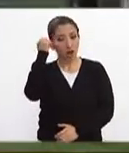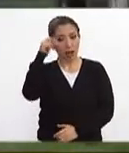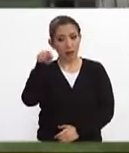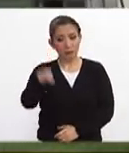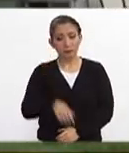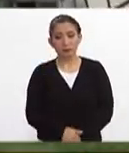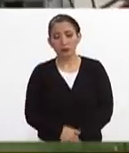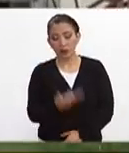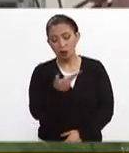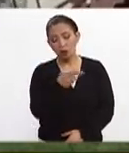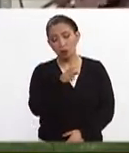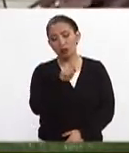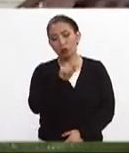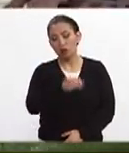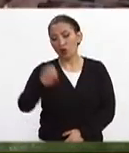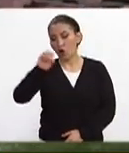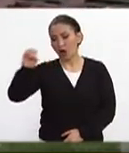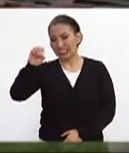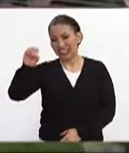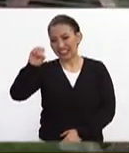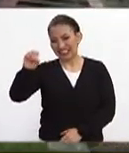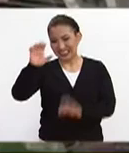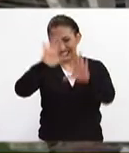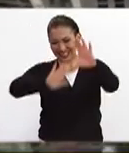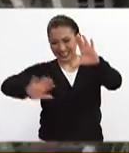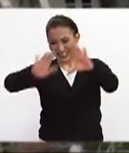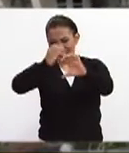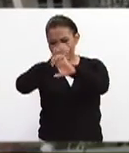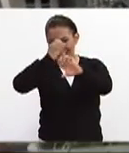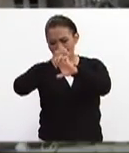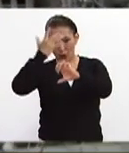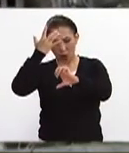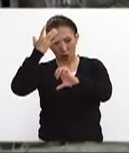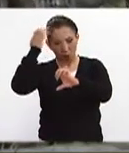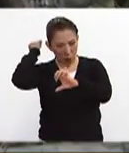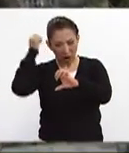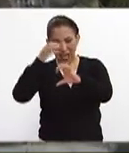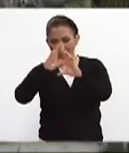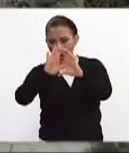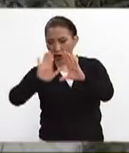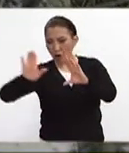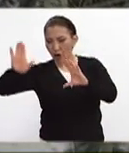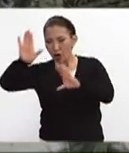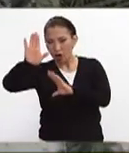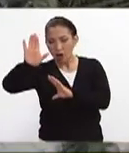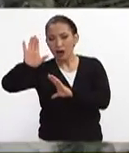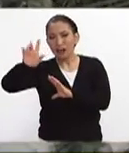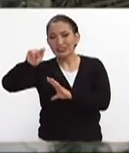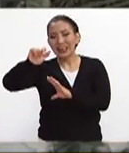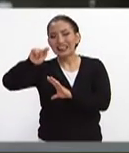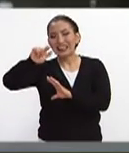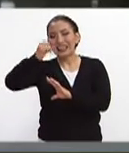Cuituco está al oriente del estado, está enseguida de Tetela del Volcán